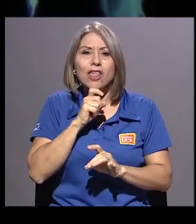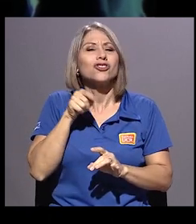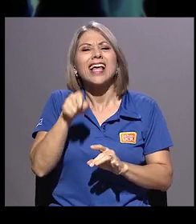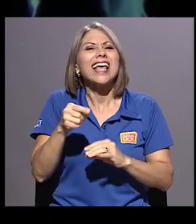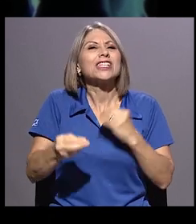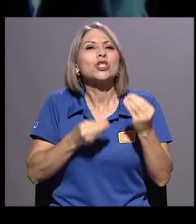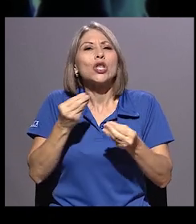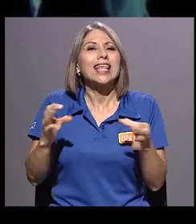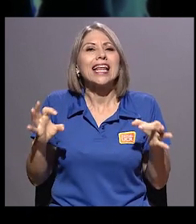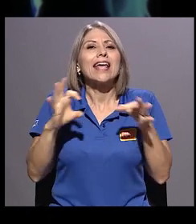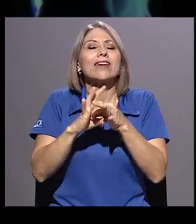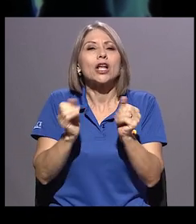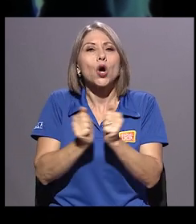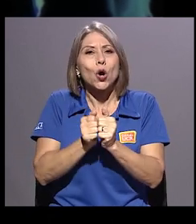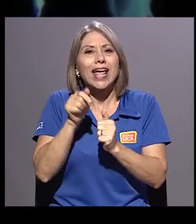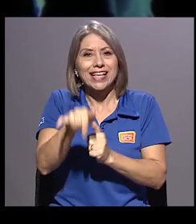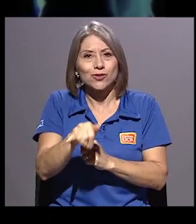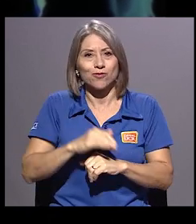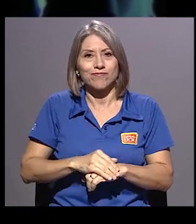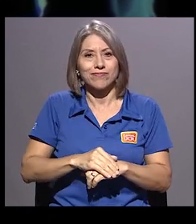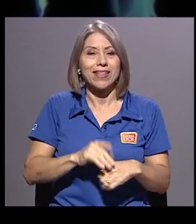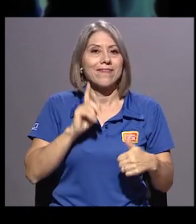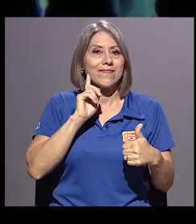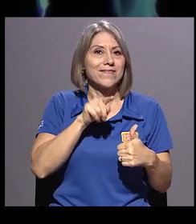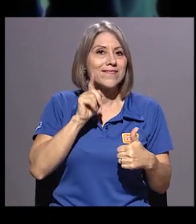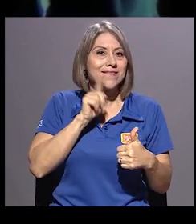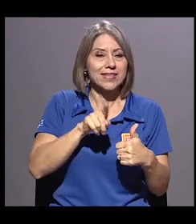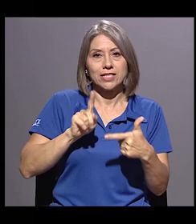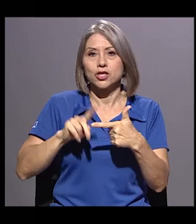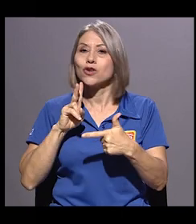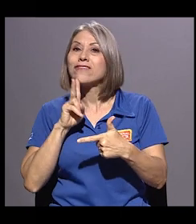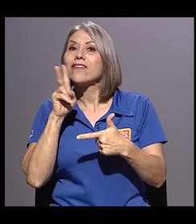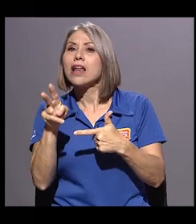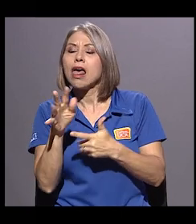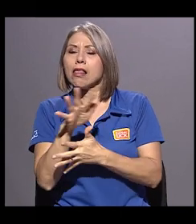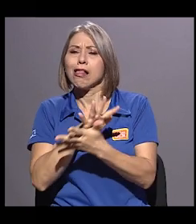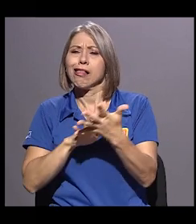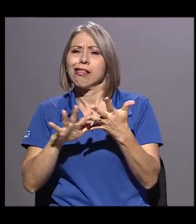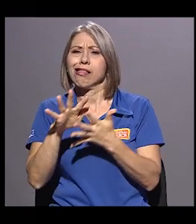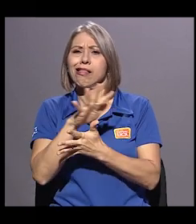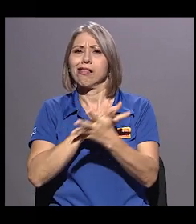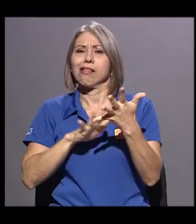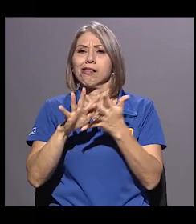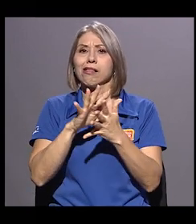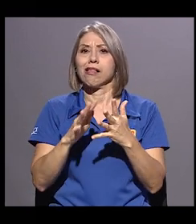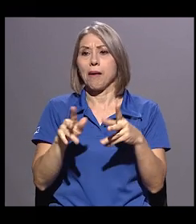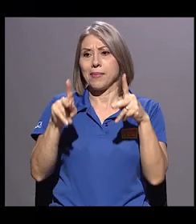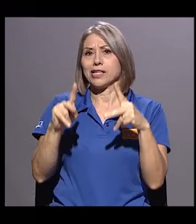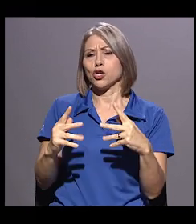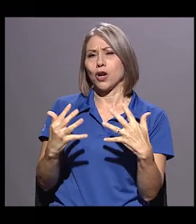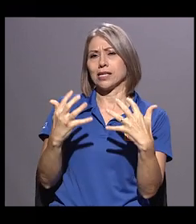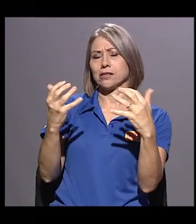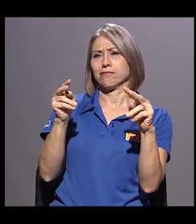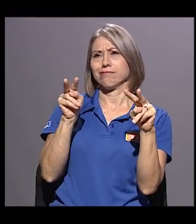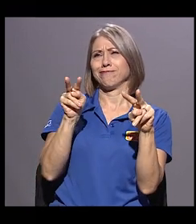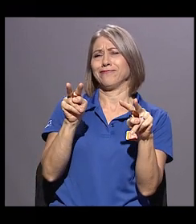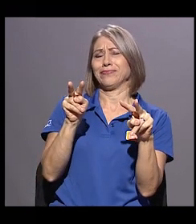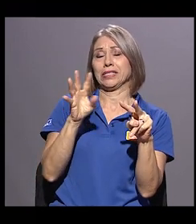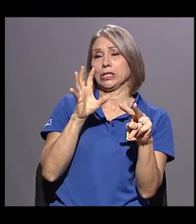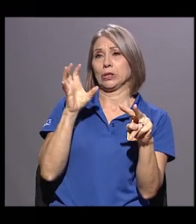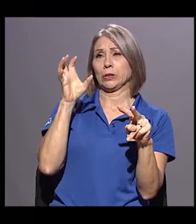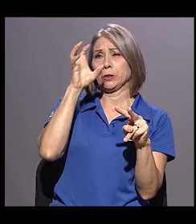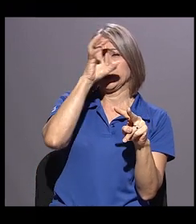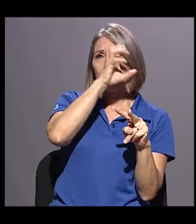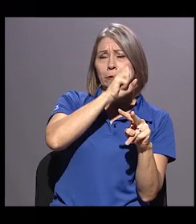con mezclar la ficción y la realidad de manera tal que al público no le sea fácil discernir qué es